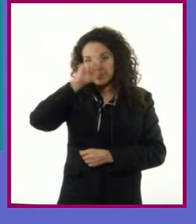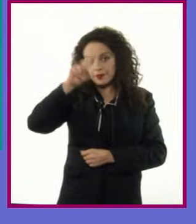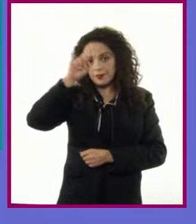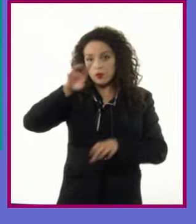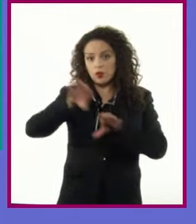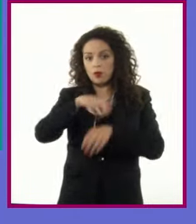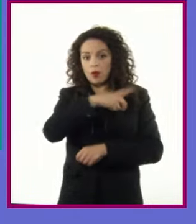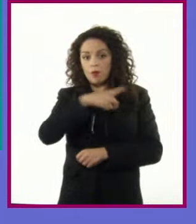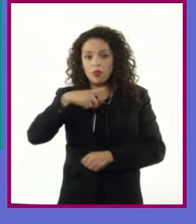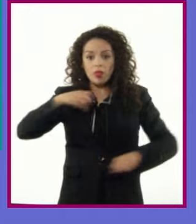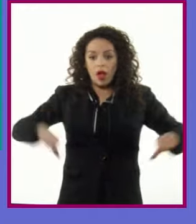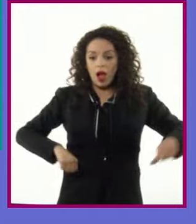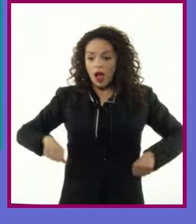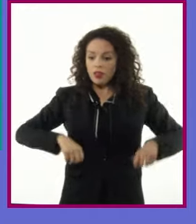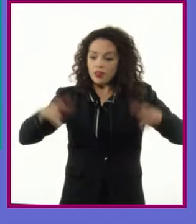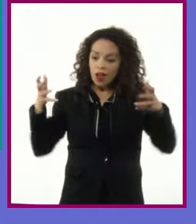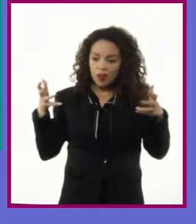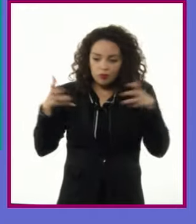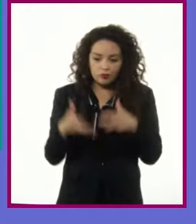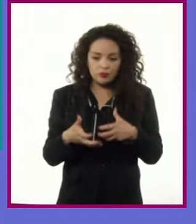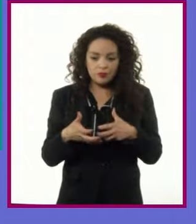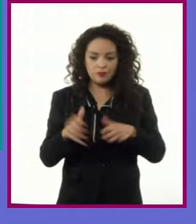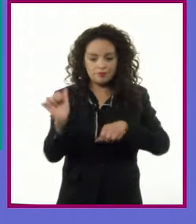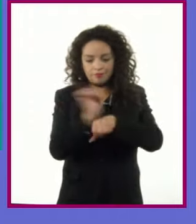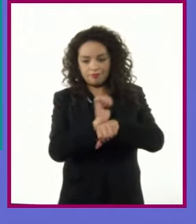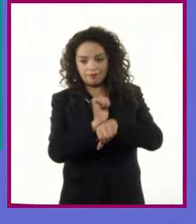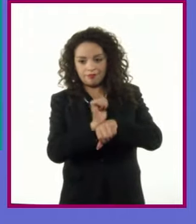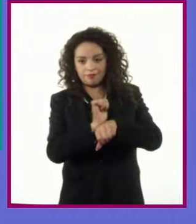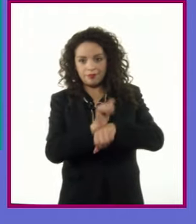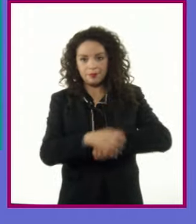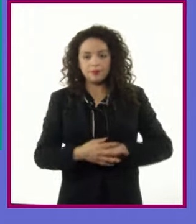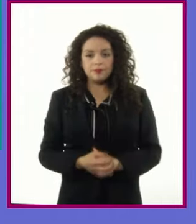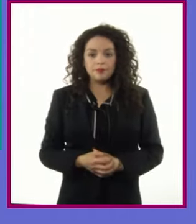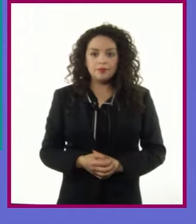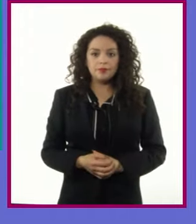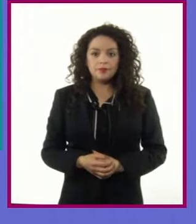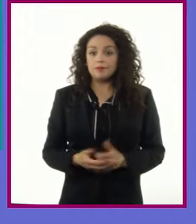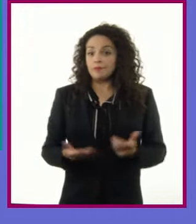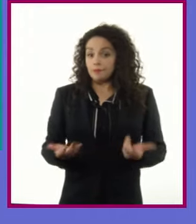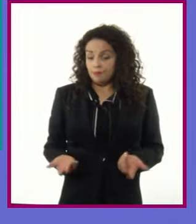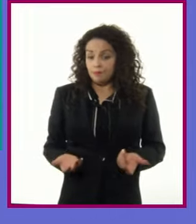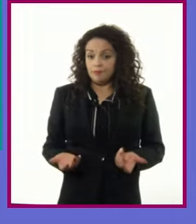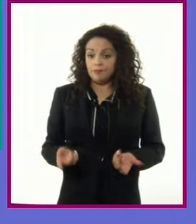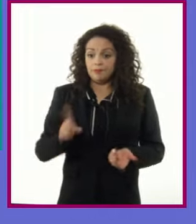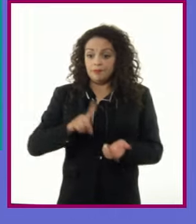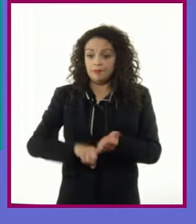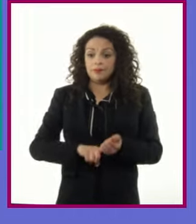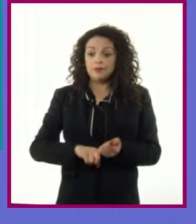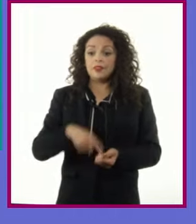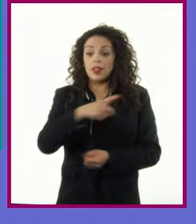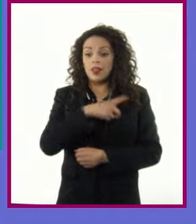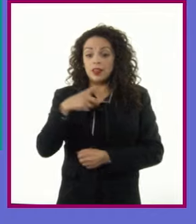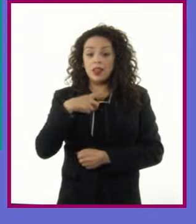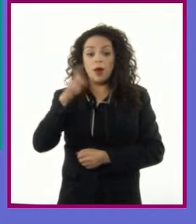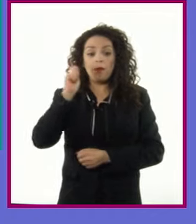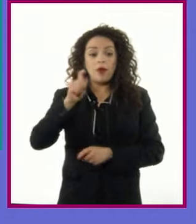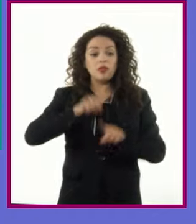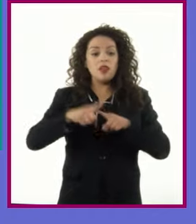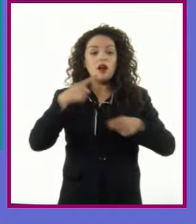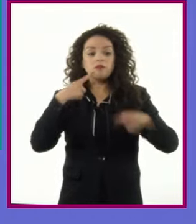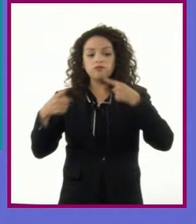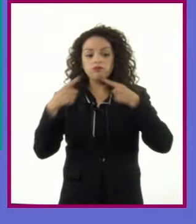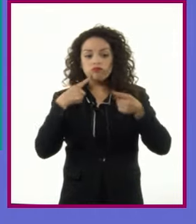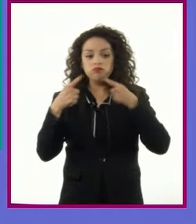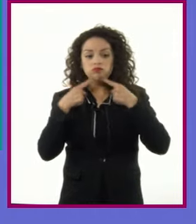los actores El guión debe contener división por escena e información sobre acciones y diálogos